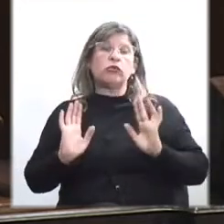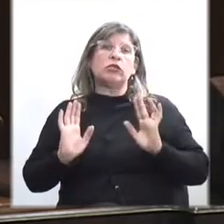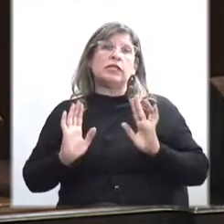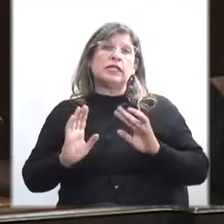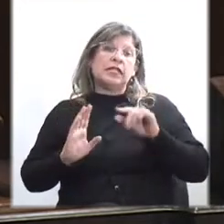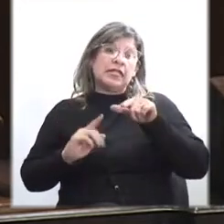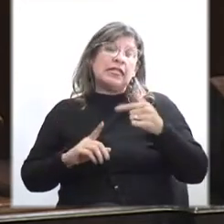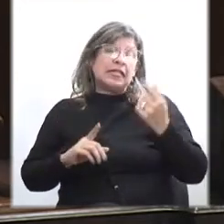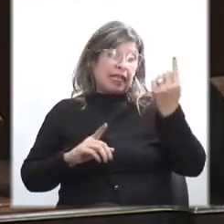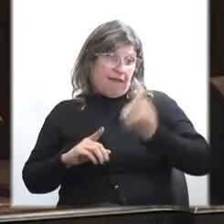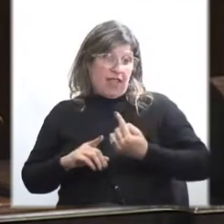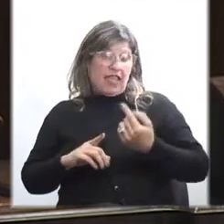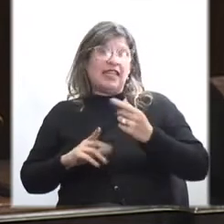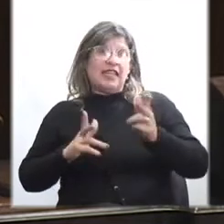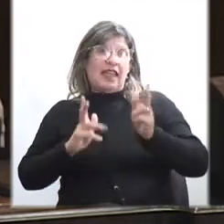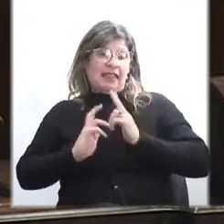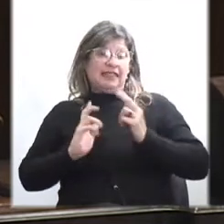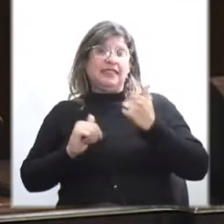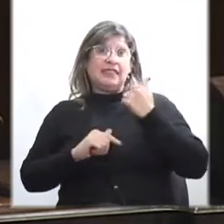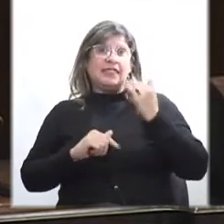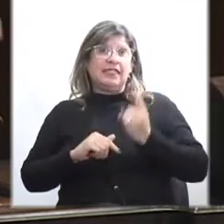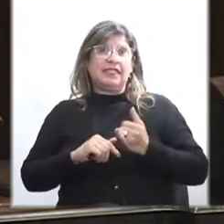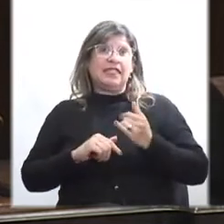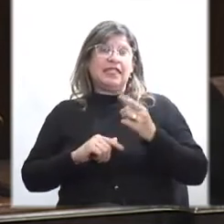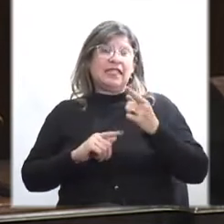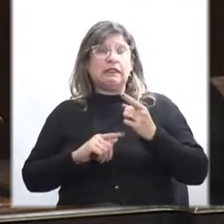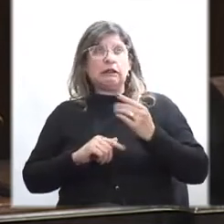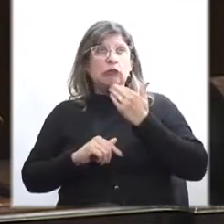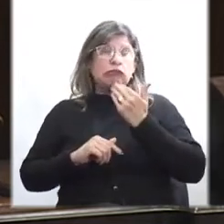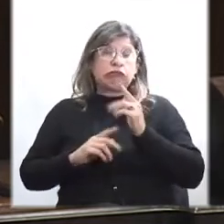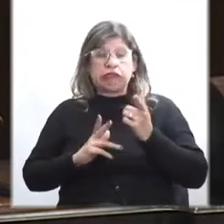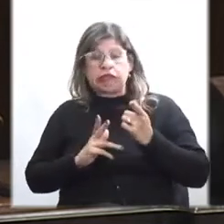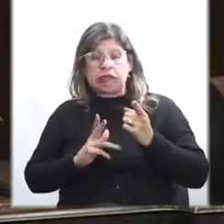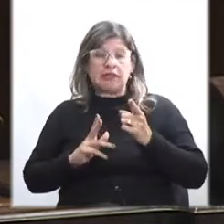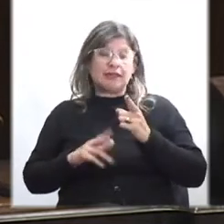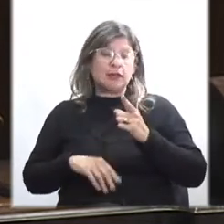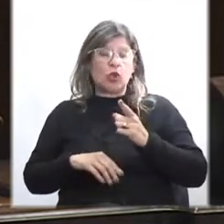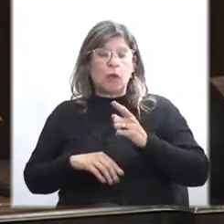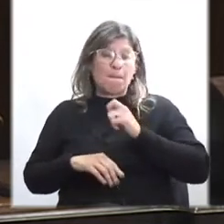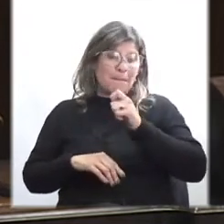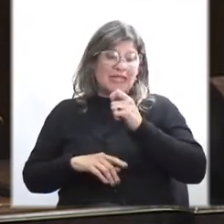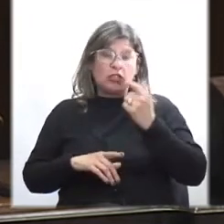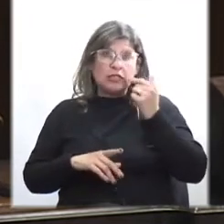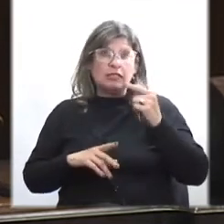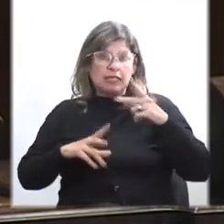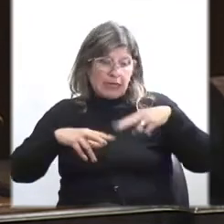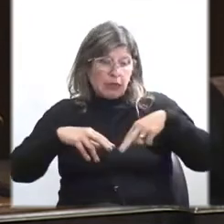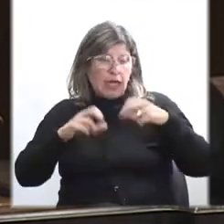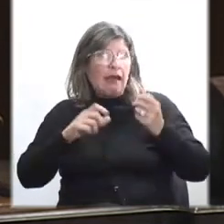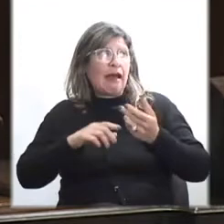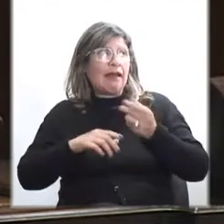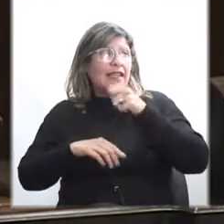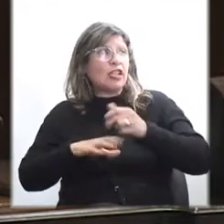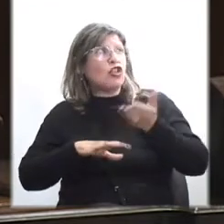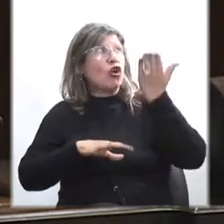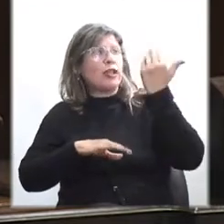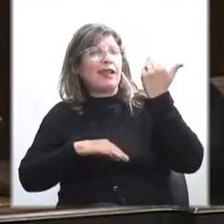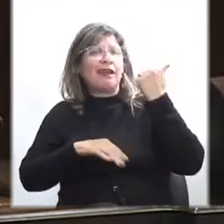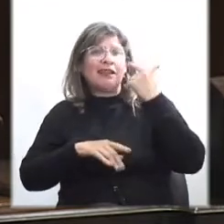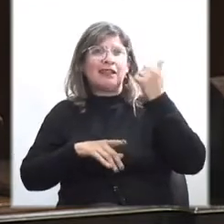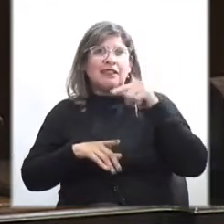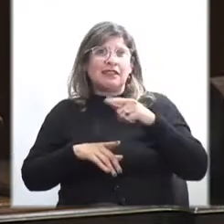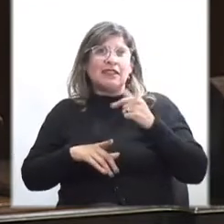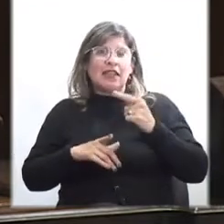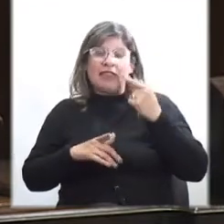donde nos vienen a decir que tienen la inquietud periodística y el revisionismo histórico de